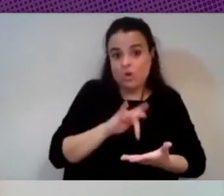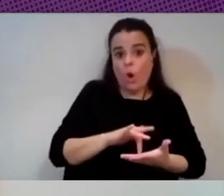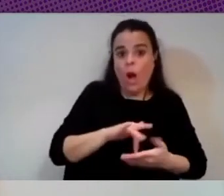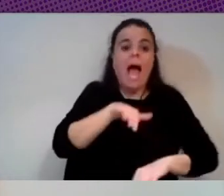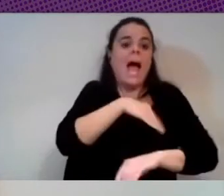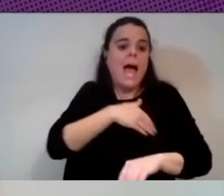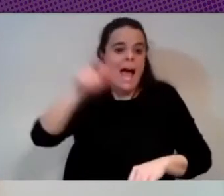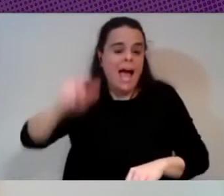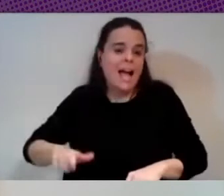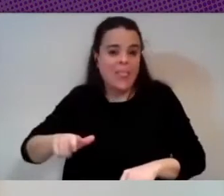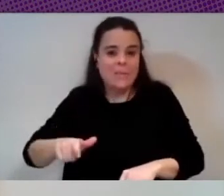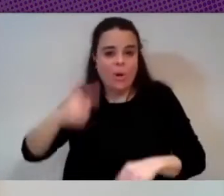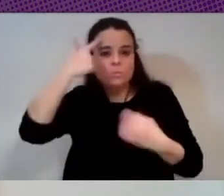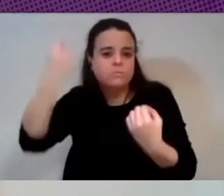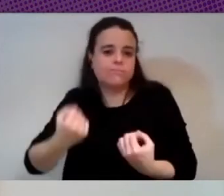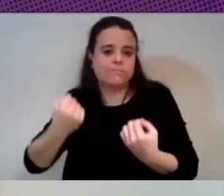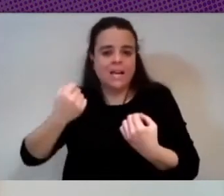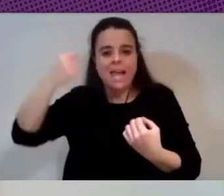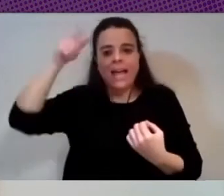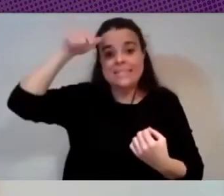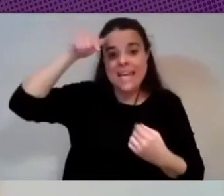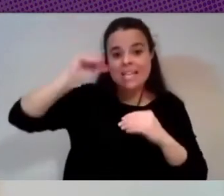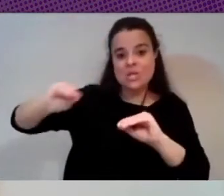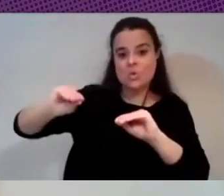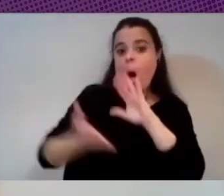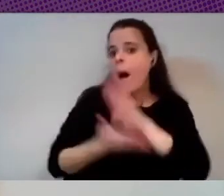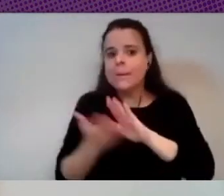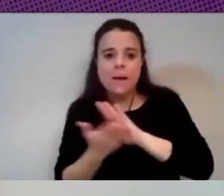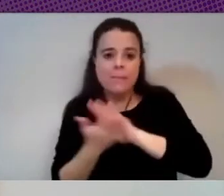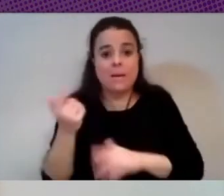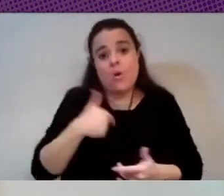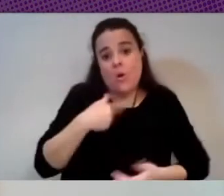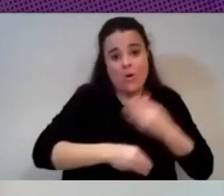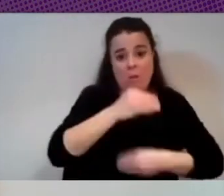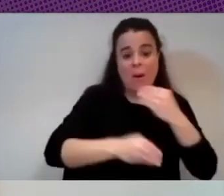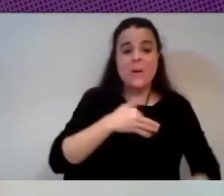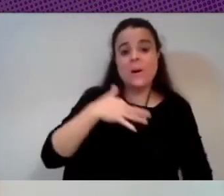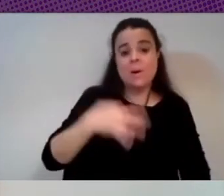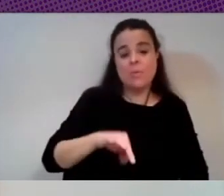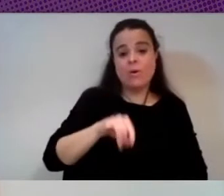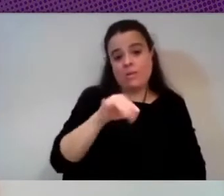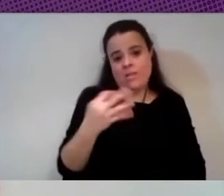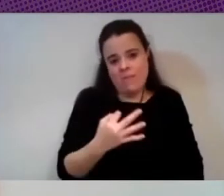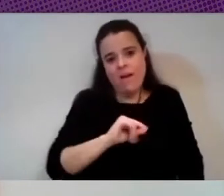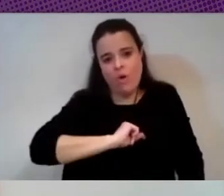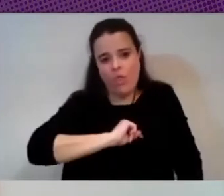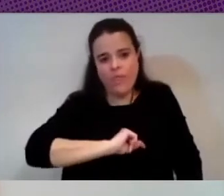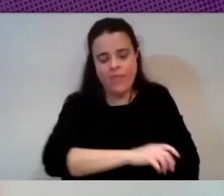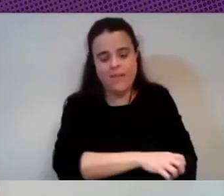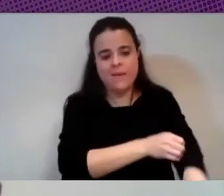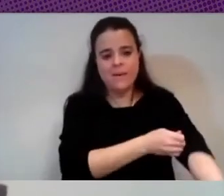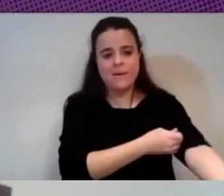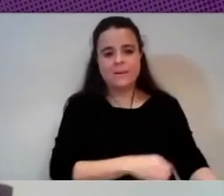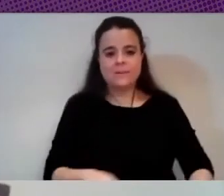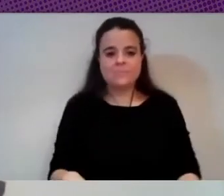ellos tienen prisa pero tú haces lo que puedes entonces también ser consciente de eso me decía Sasa